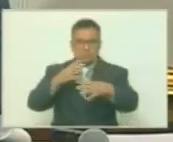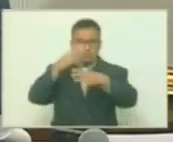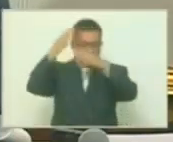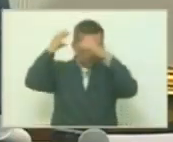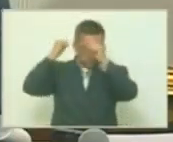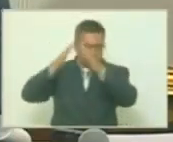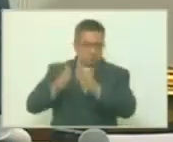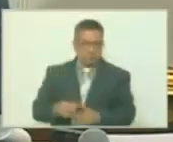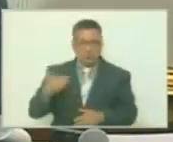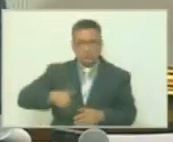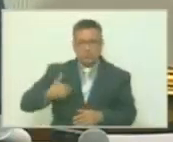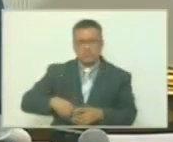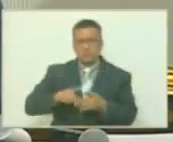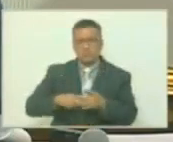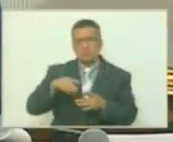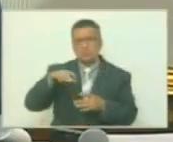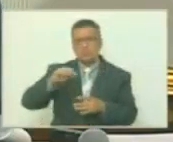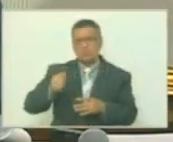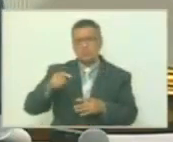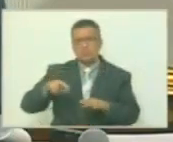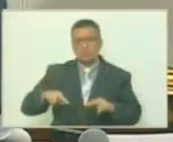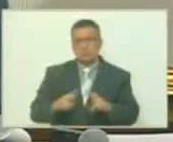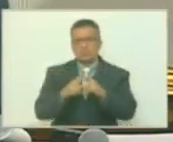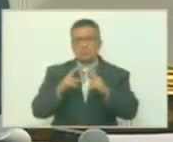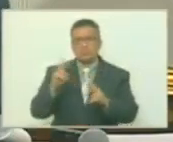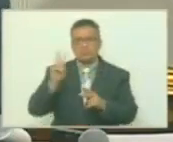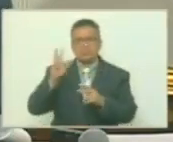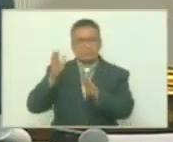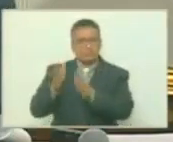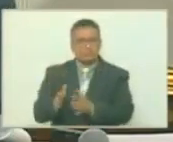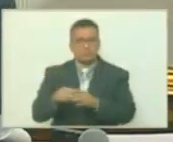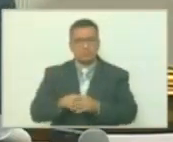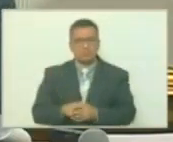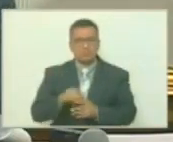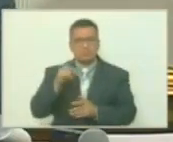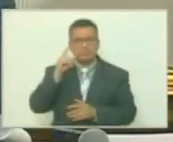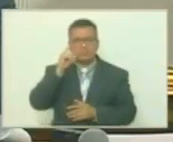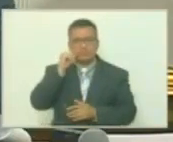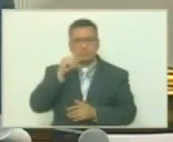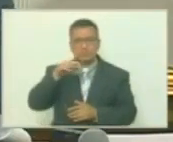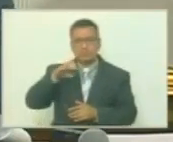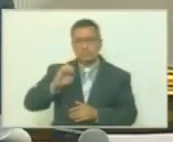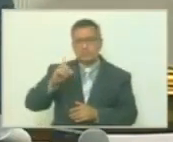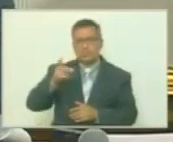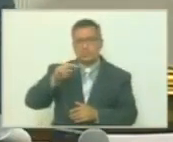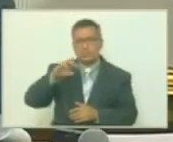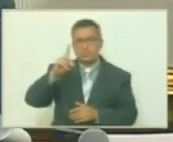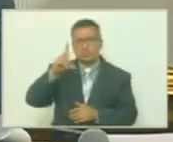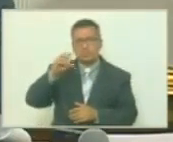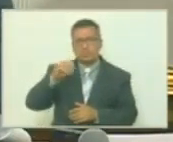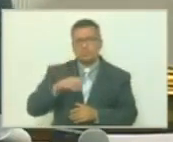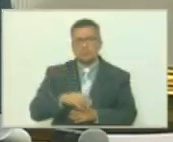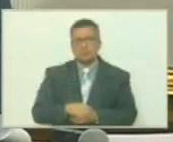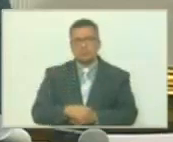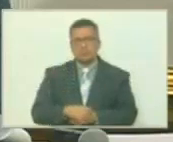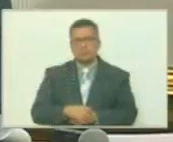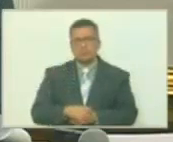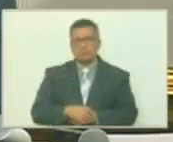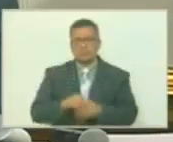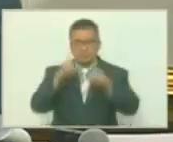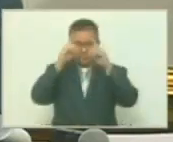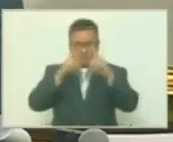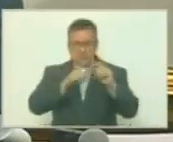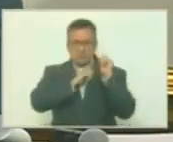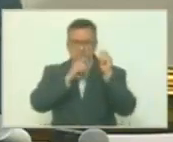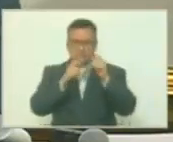república argentina ante la república bolivariana de Venezuela el señor Eduardo Alberto Canales se designa una